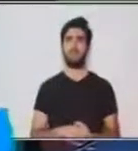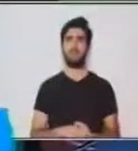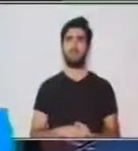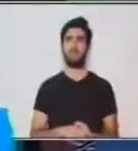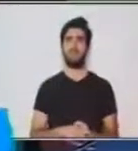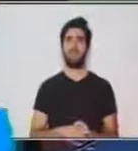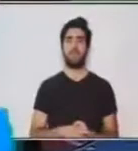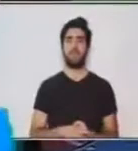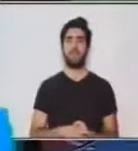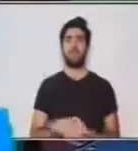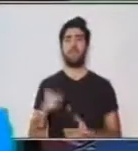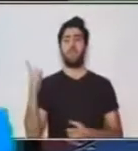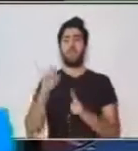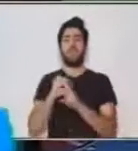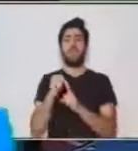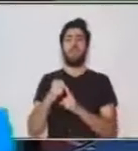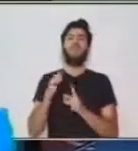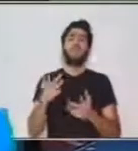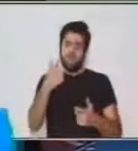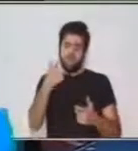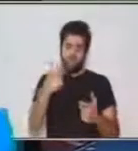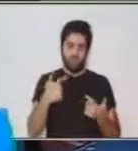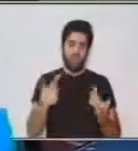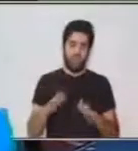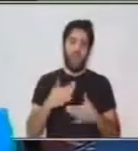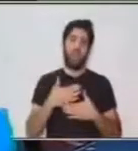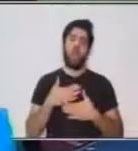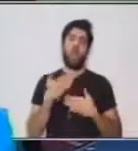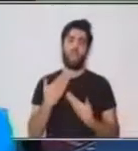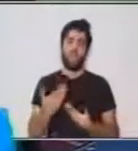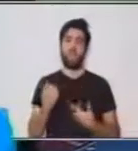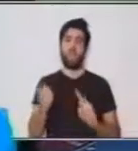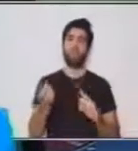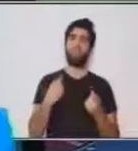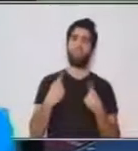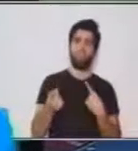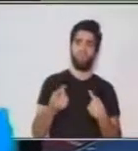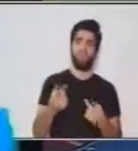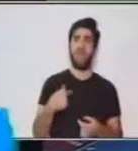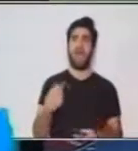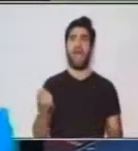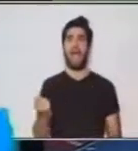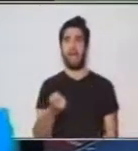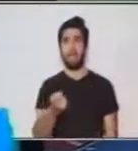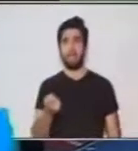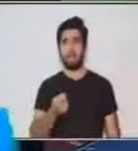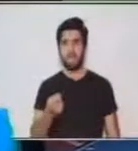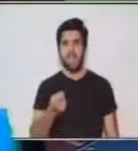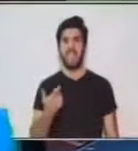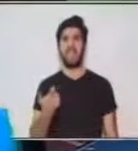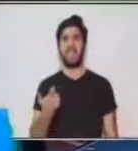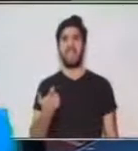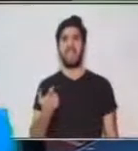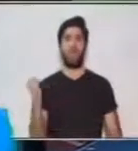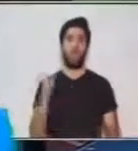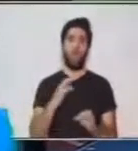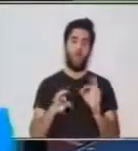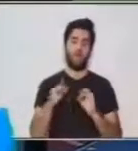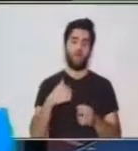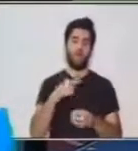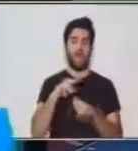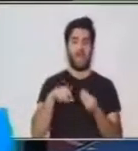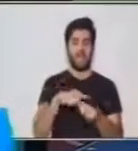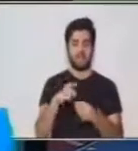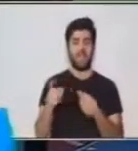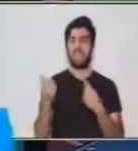utiliza en una situación de confianza, cuando estamos con los amigos, cuando estamos con las personas cercanas a